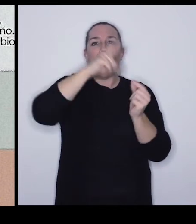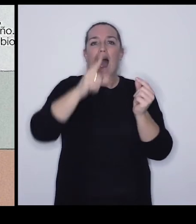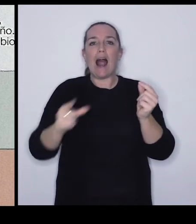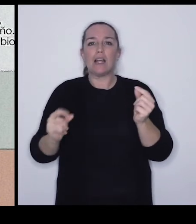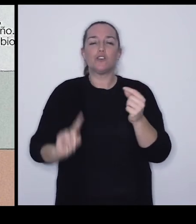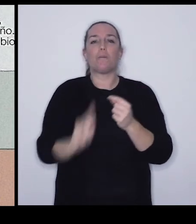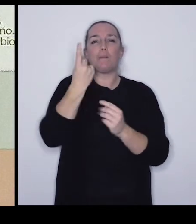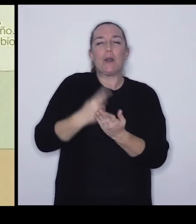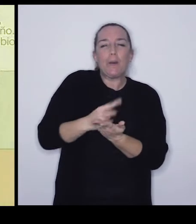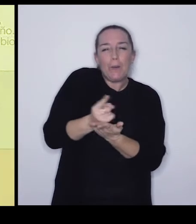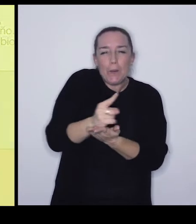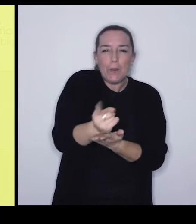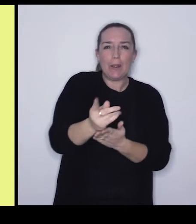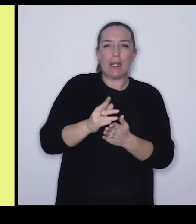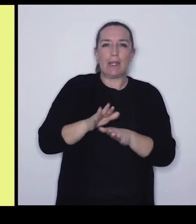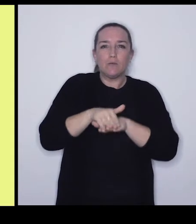y los primeros reptiles.